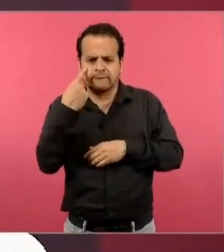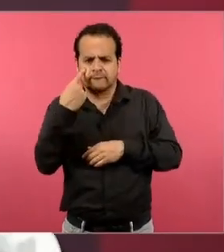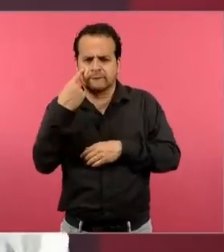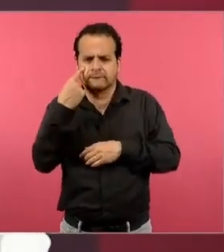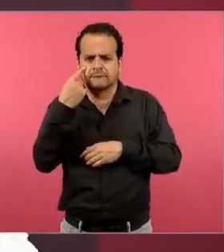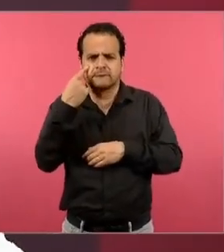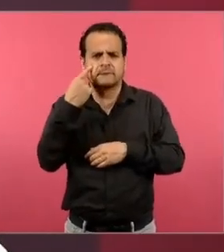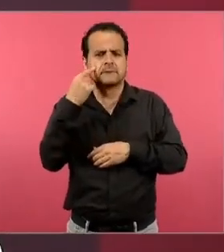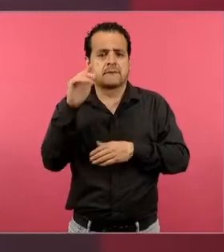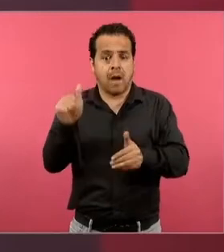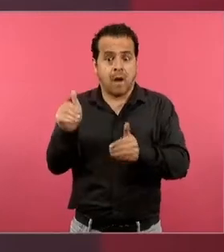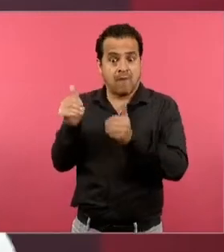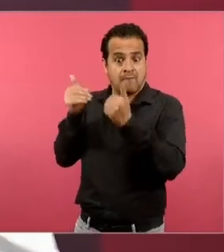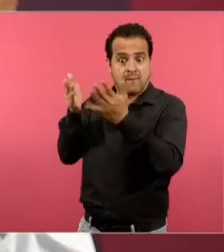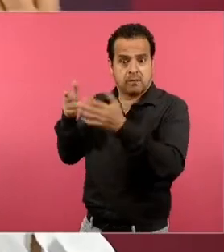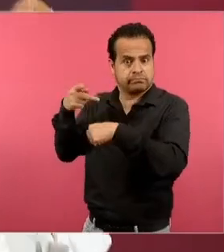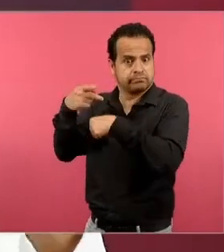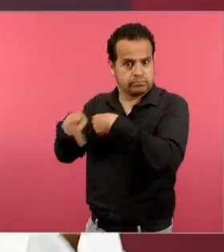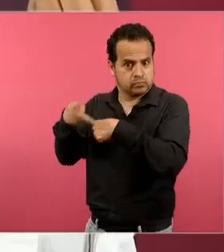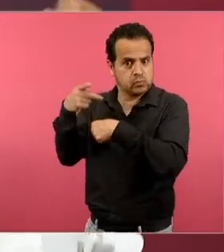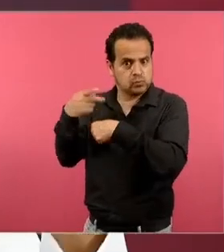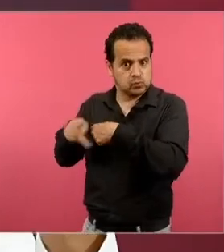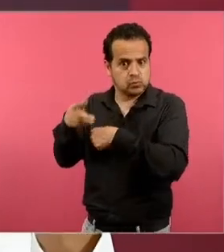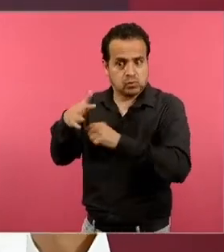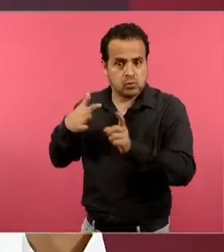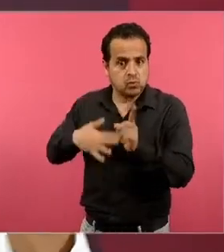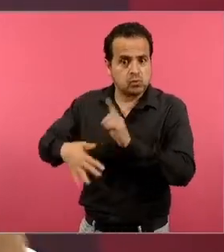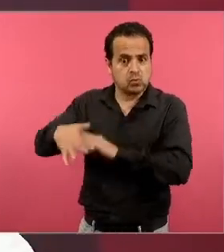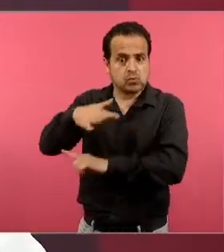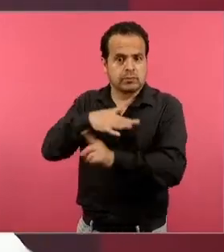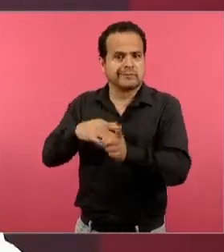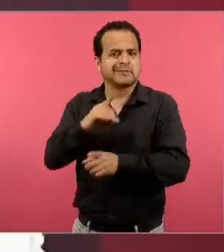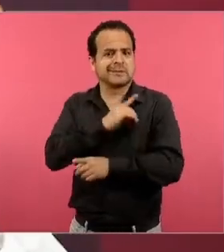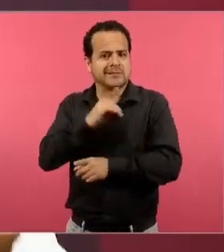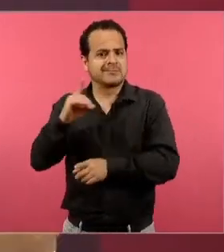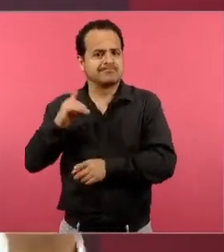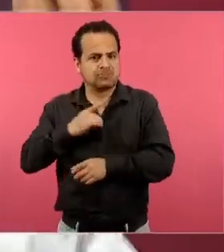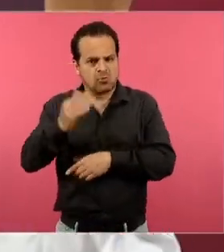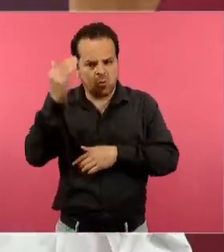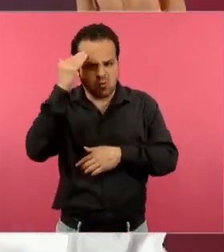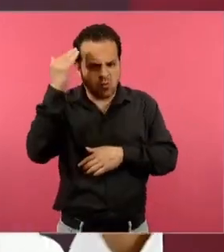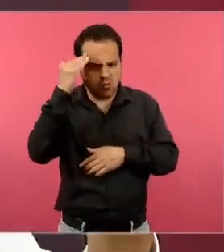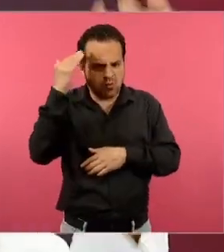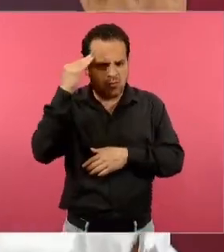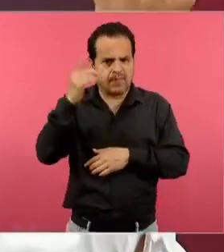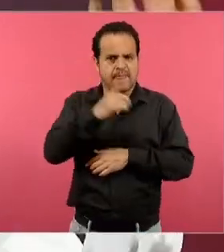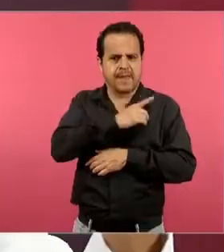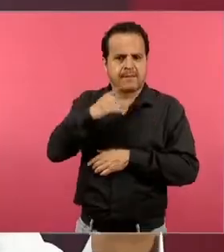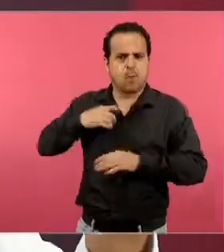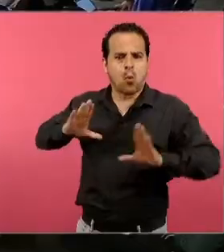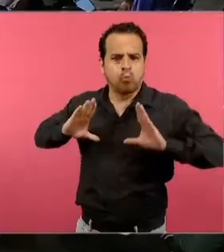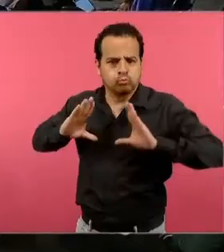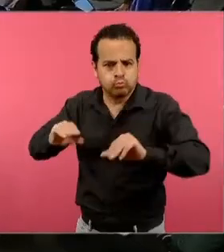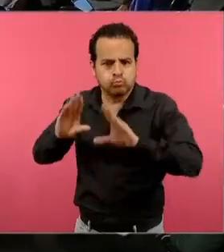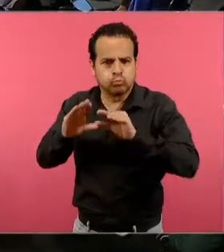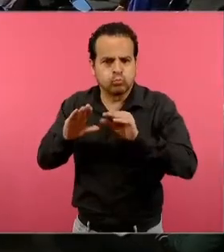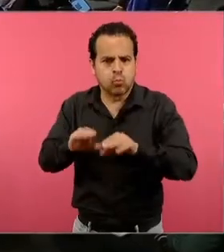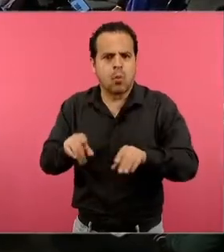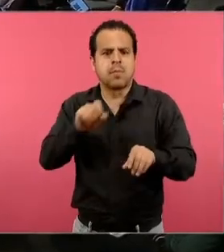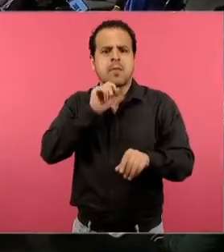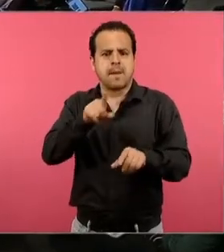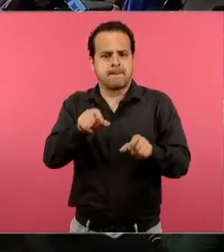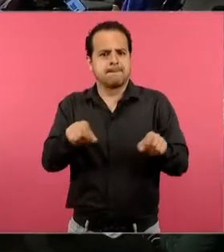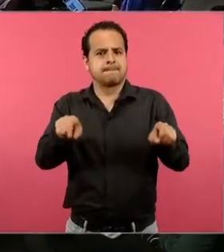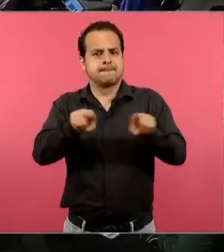y que vaya en consonancia con lo que en su familia le enseñan, siempre respetando lo que la familia determina. La